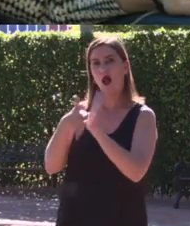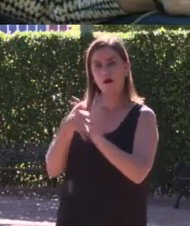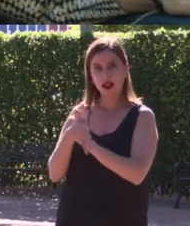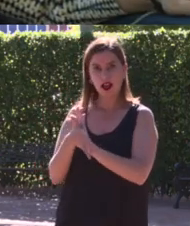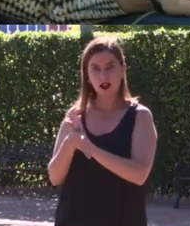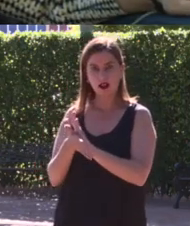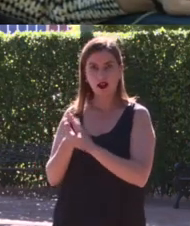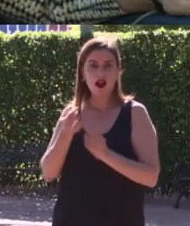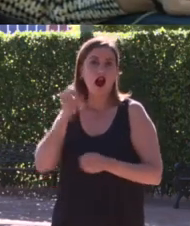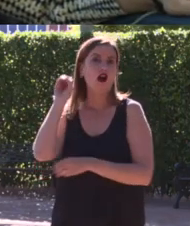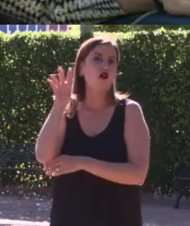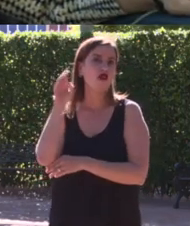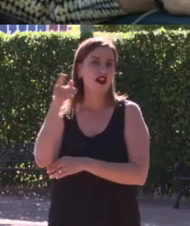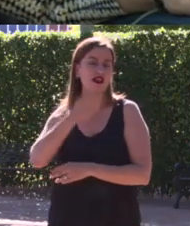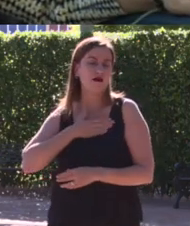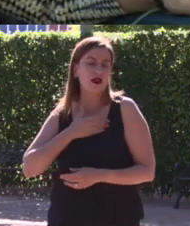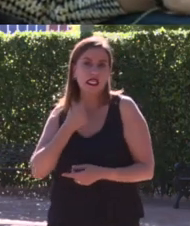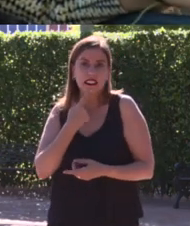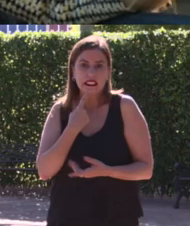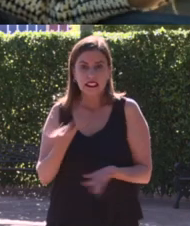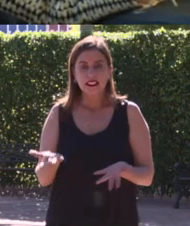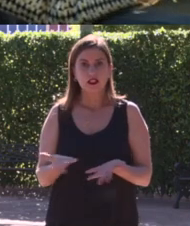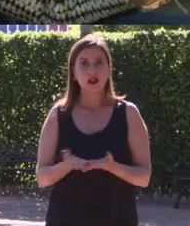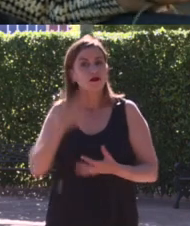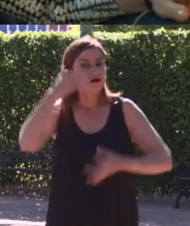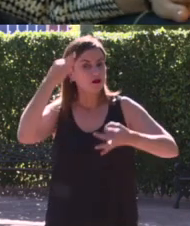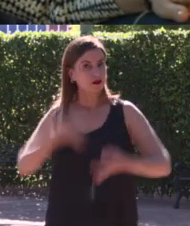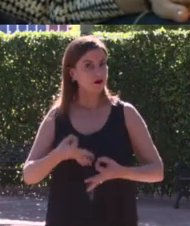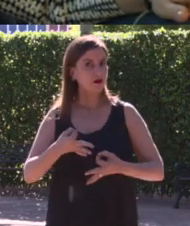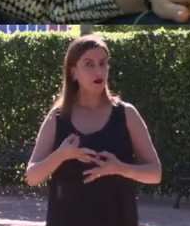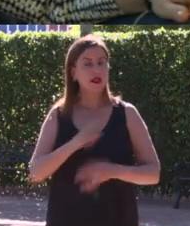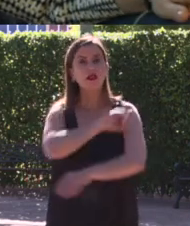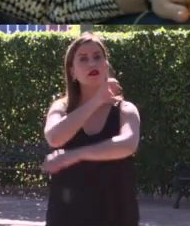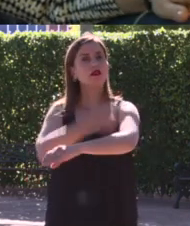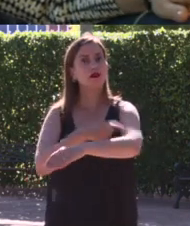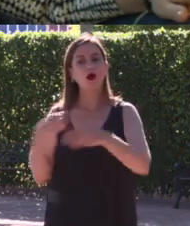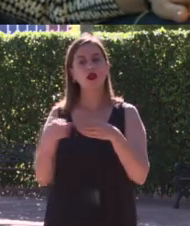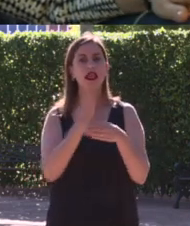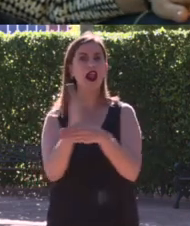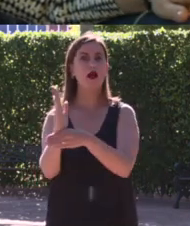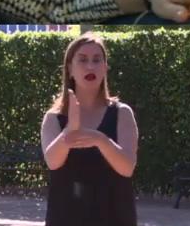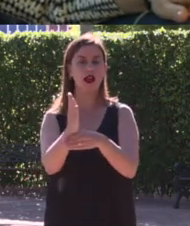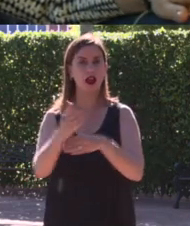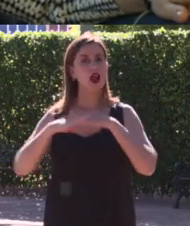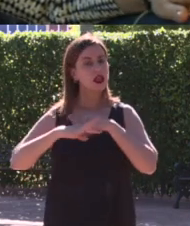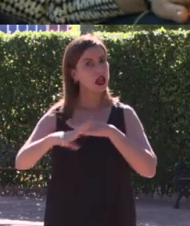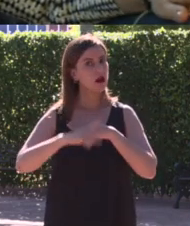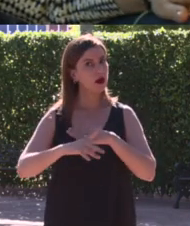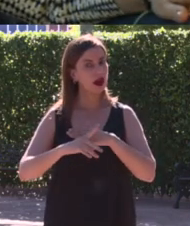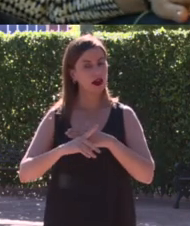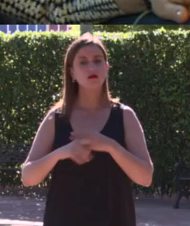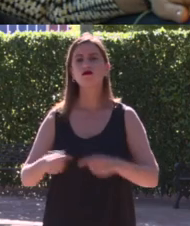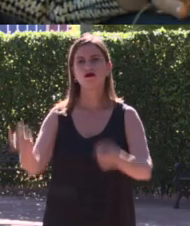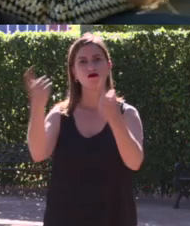conferencia que realmente el deporte de la vela y el mar es tremendamente